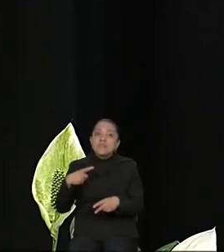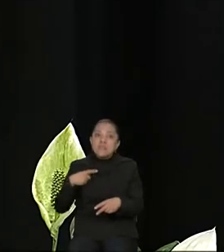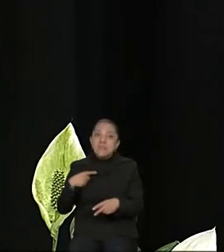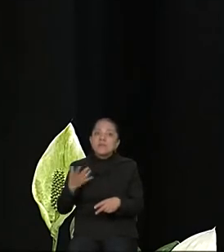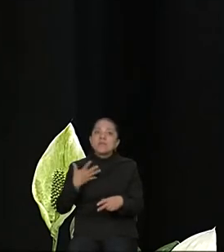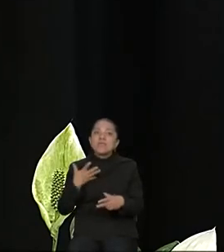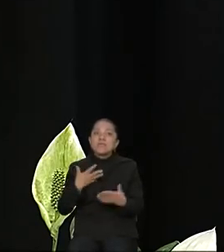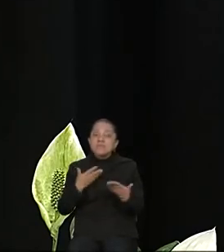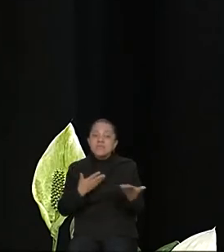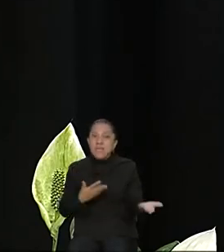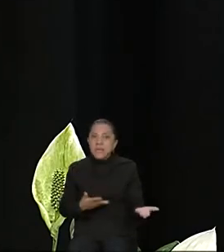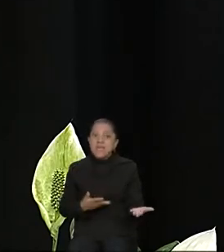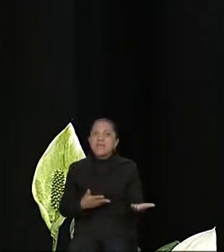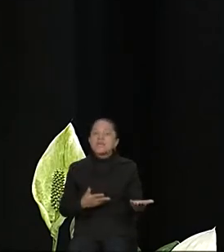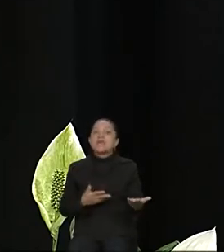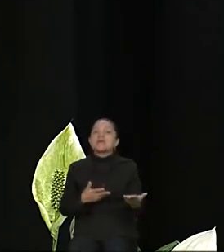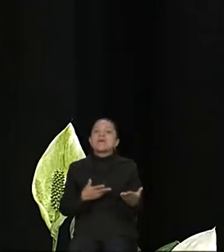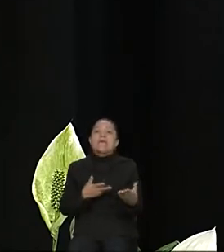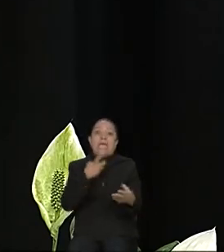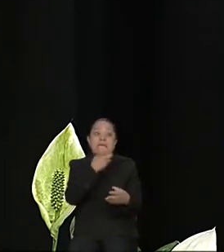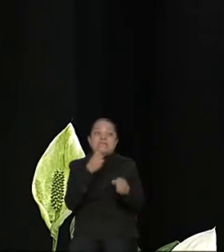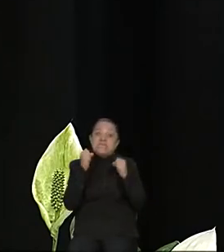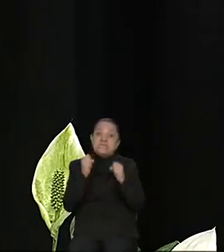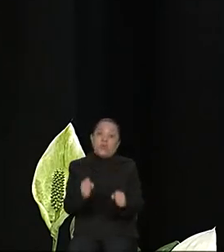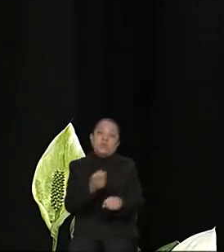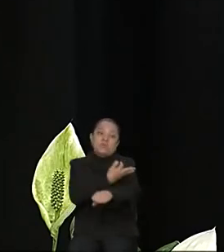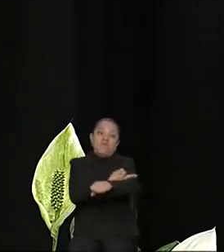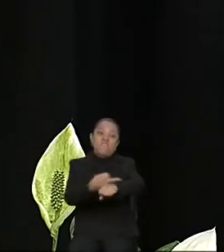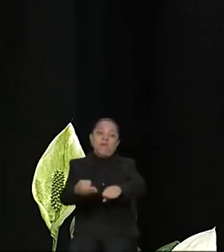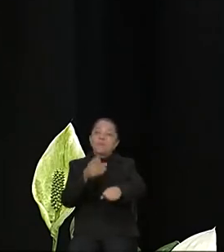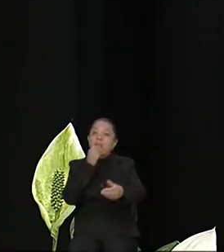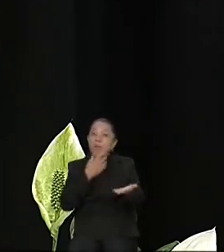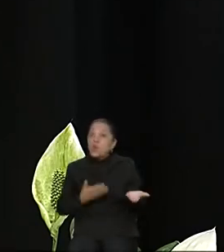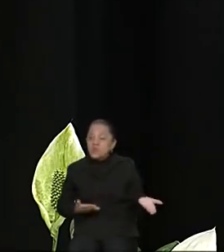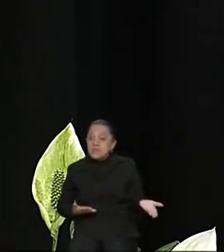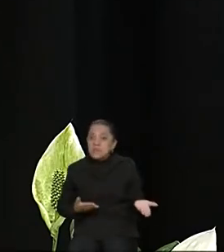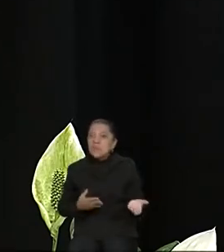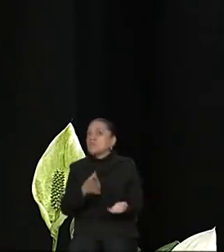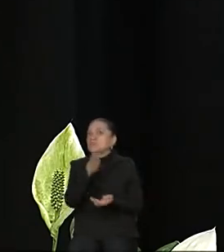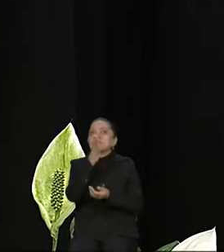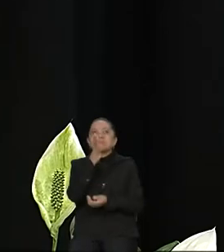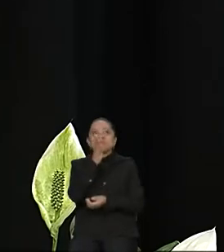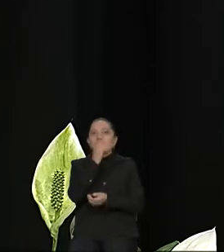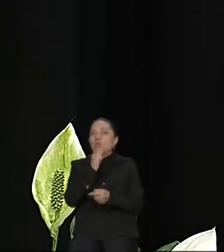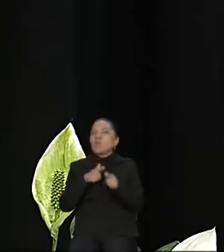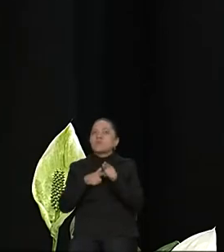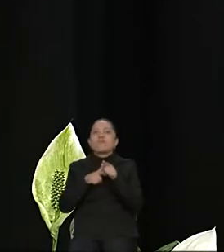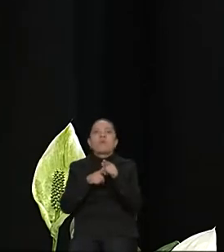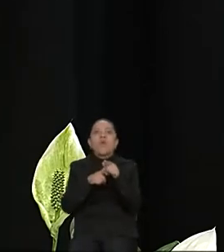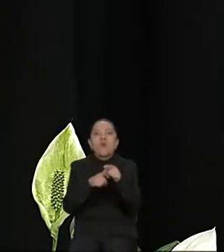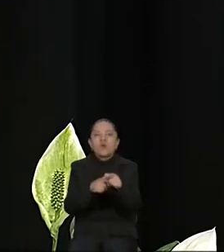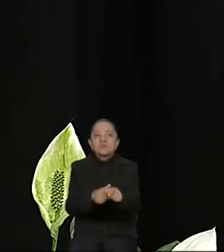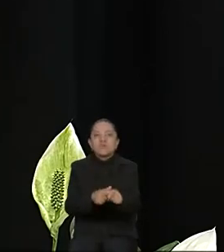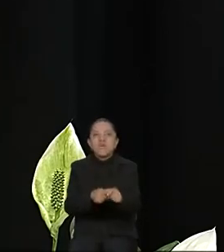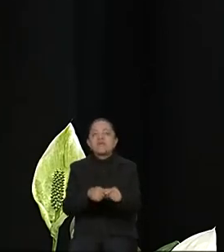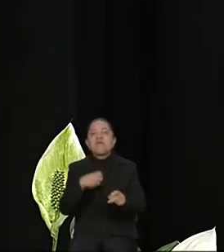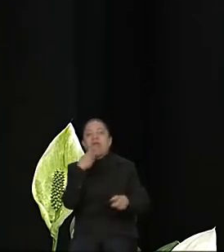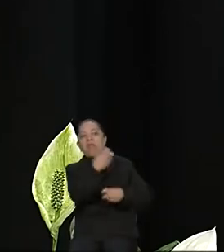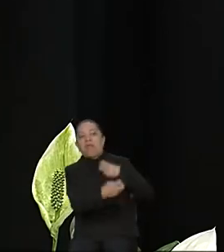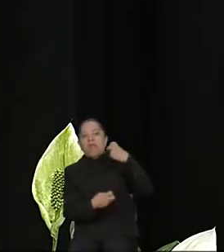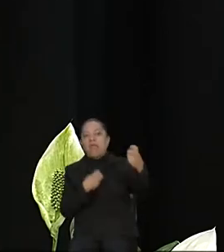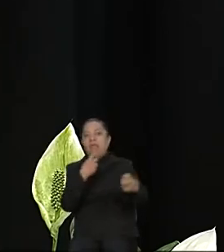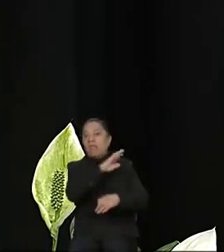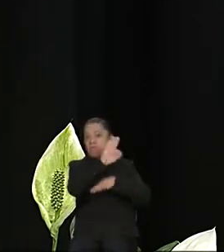los policías, porque desafortunadamente no podemos seguir dedicando y echándoles la culpa de todo cuando